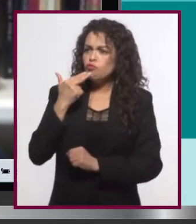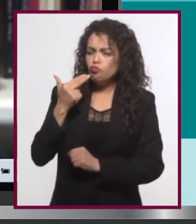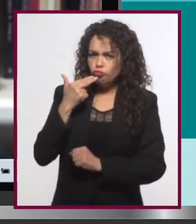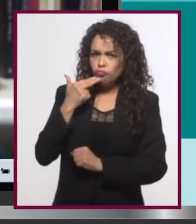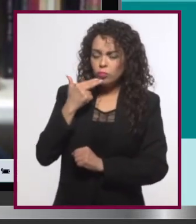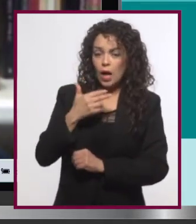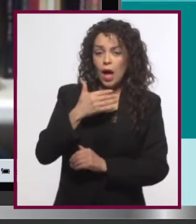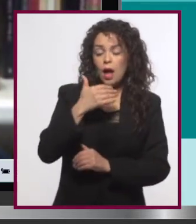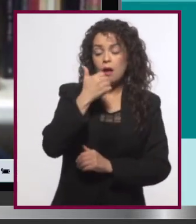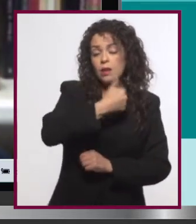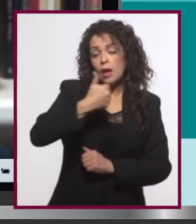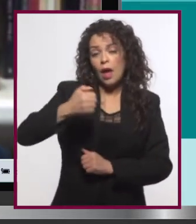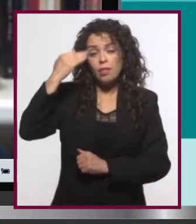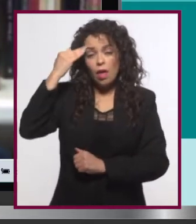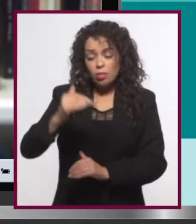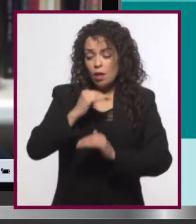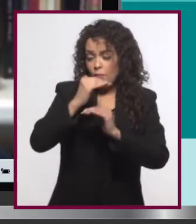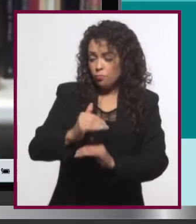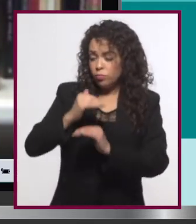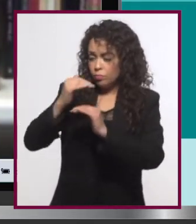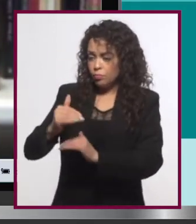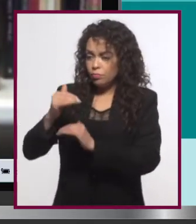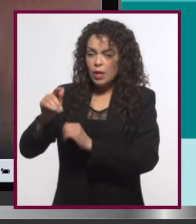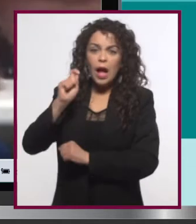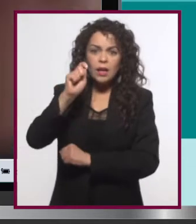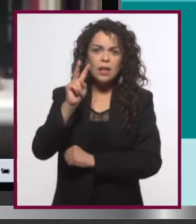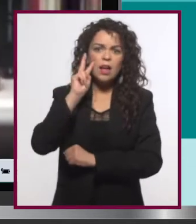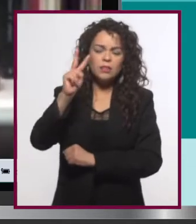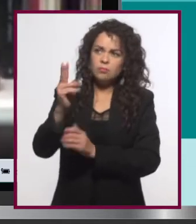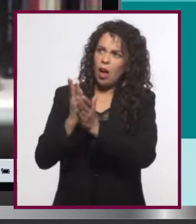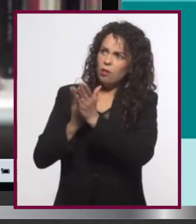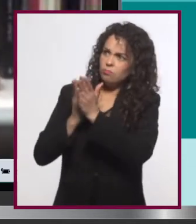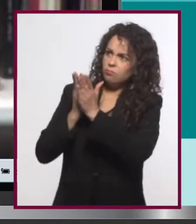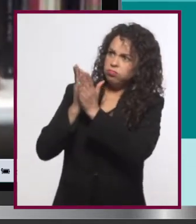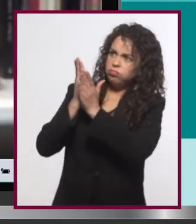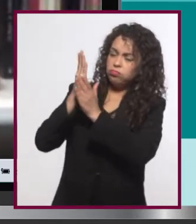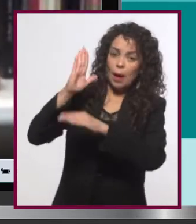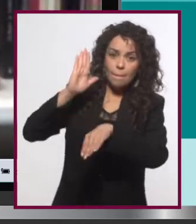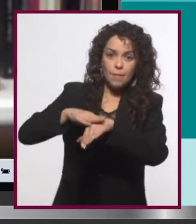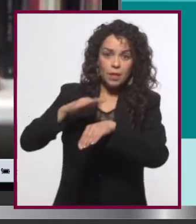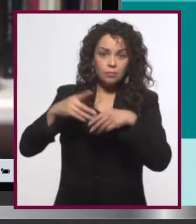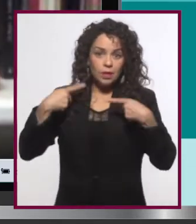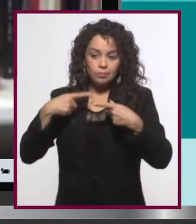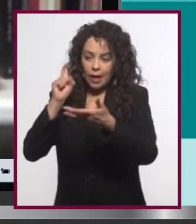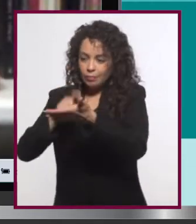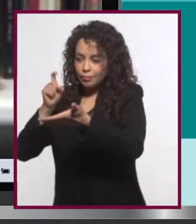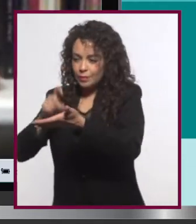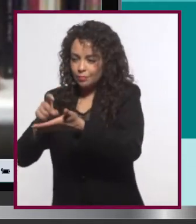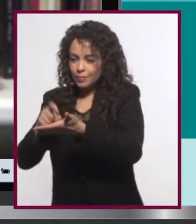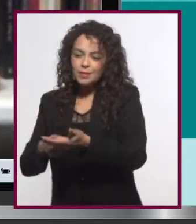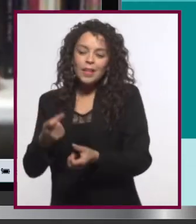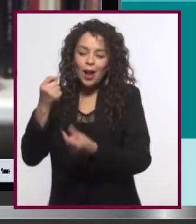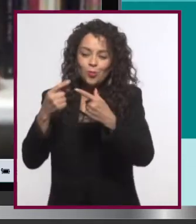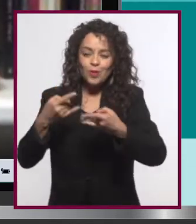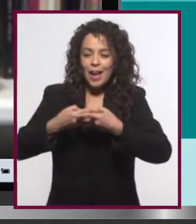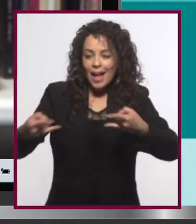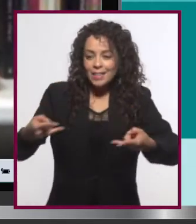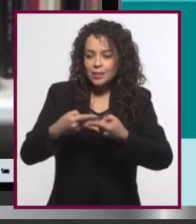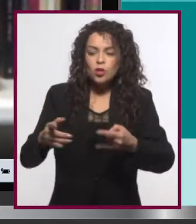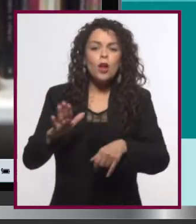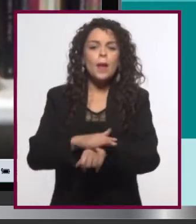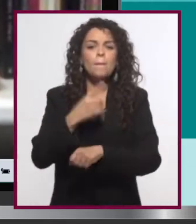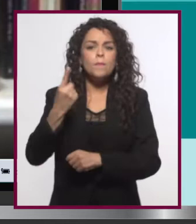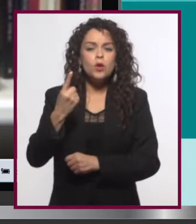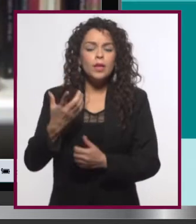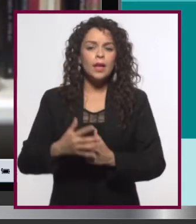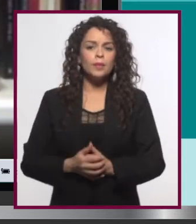funcionado. Cada cierto tiempo, por ejemplo, se ve como un alza en las estadísticas de visitas de tal o cual historia y se debe a